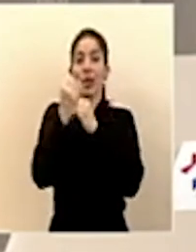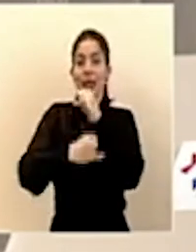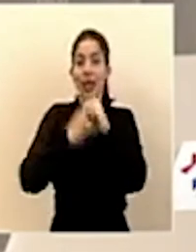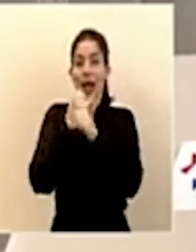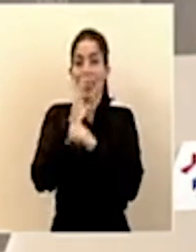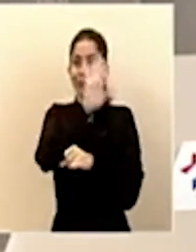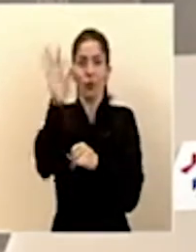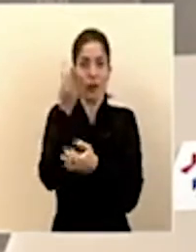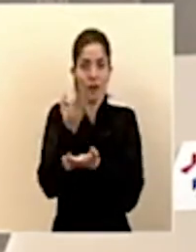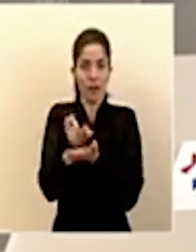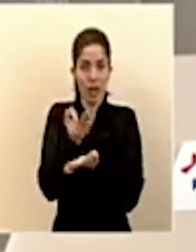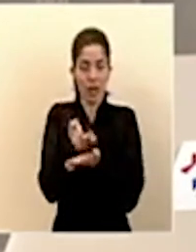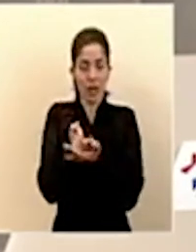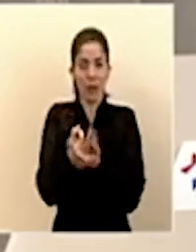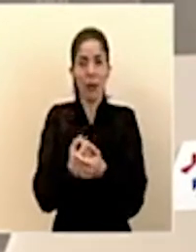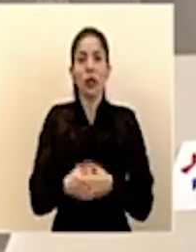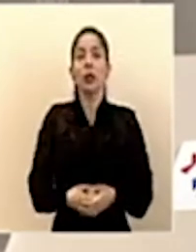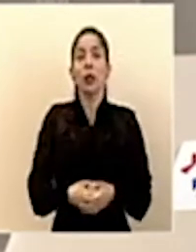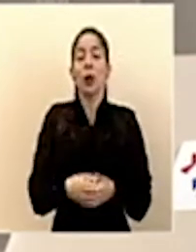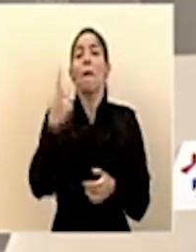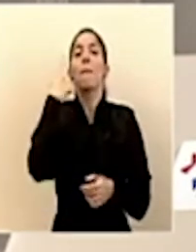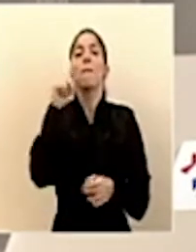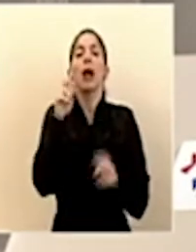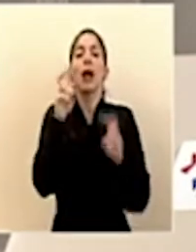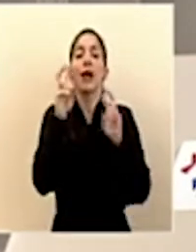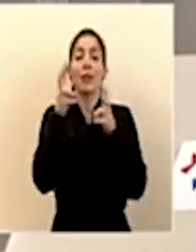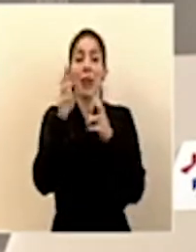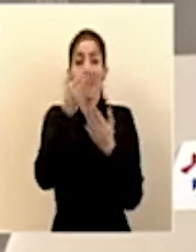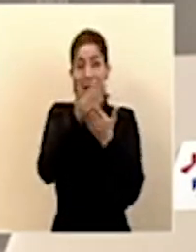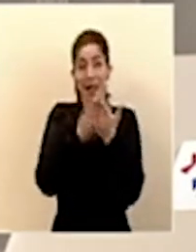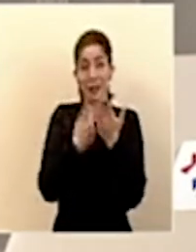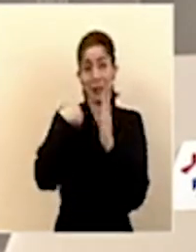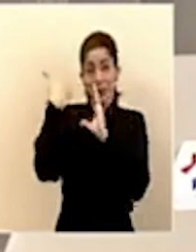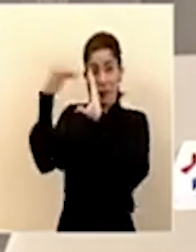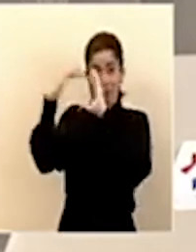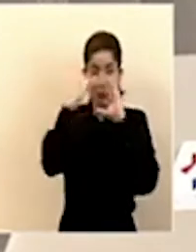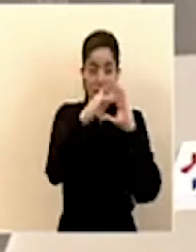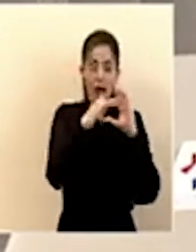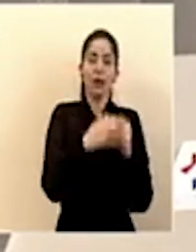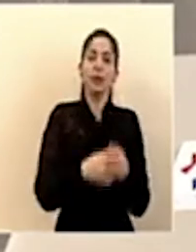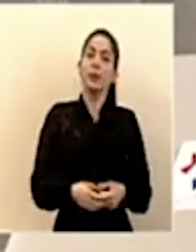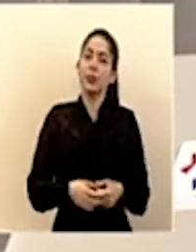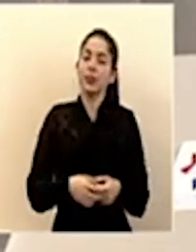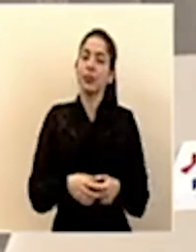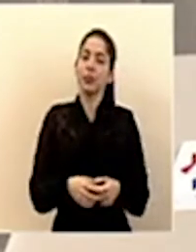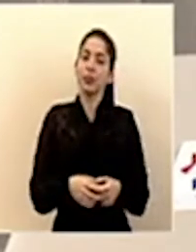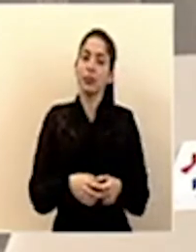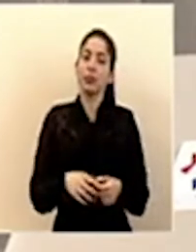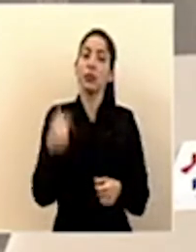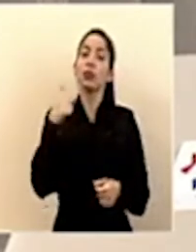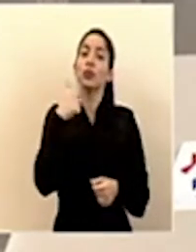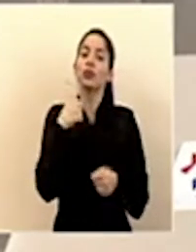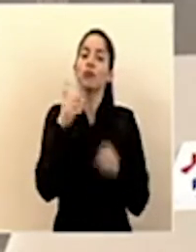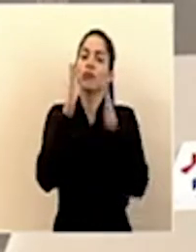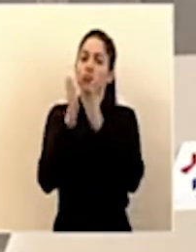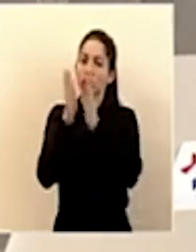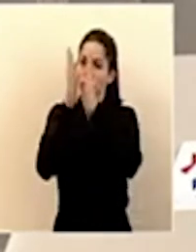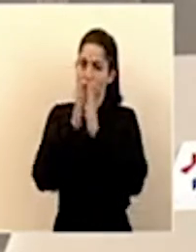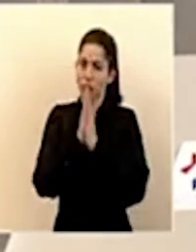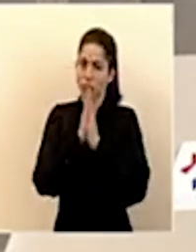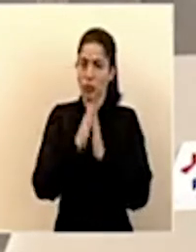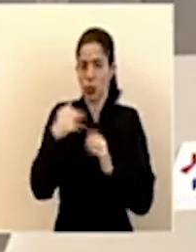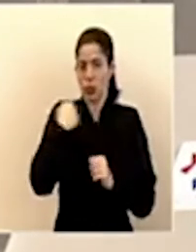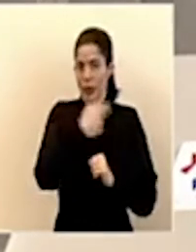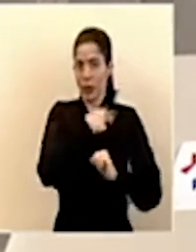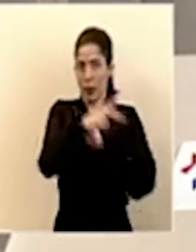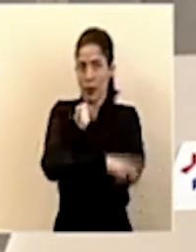financiamiento. Y para lo que compete de esa nota, he solicitado como país